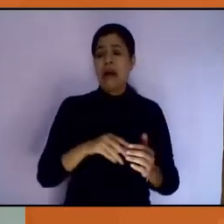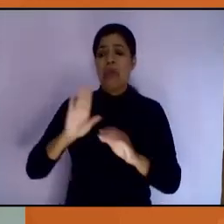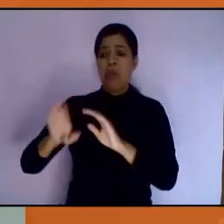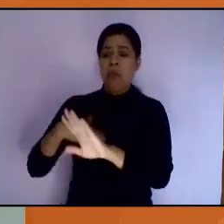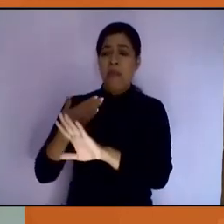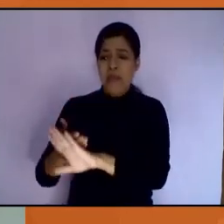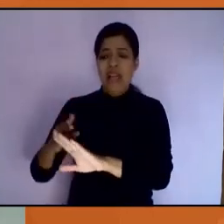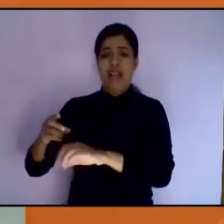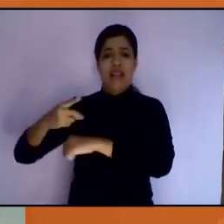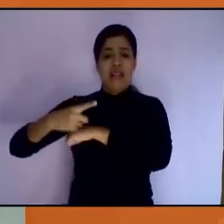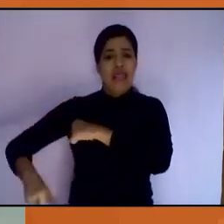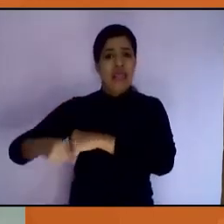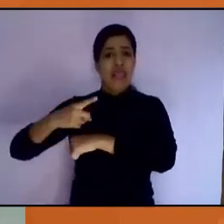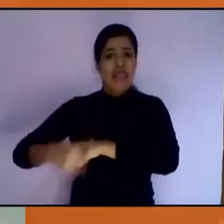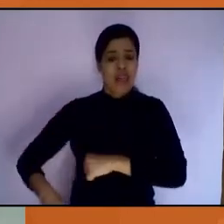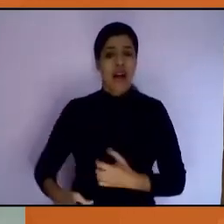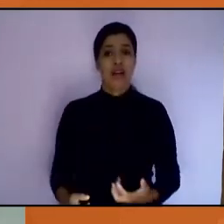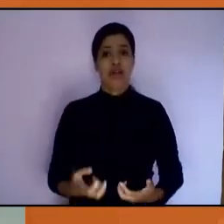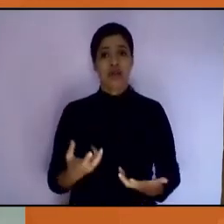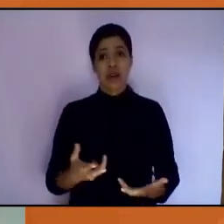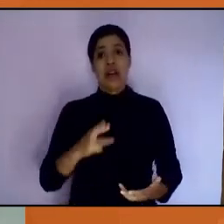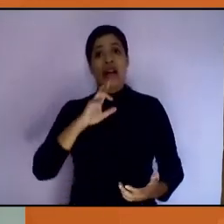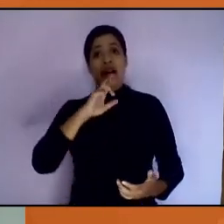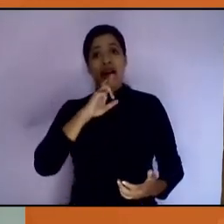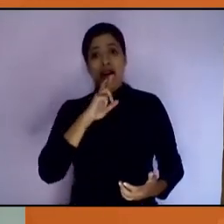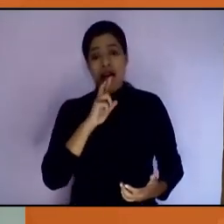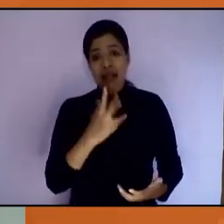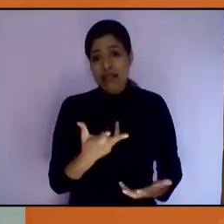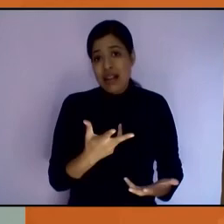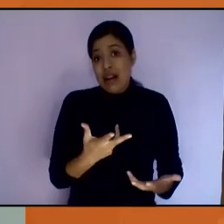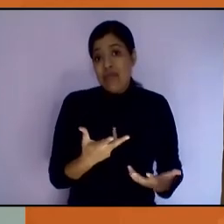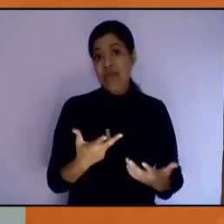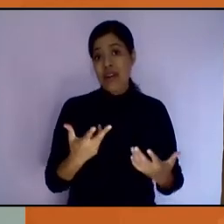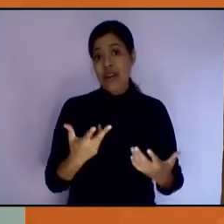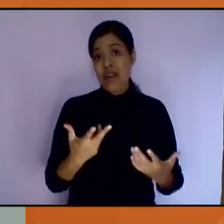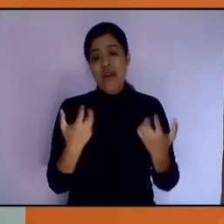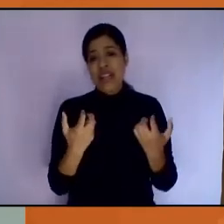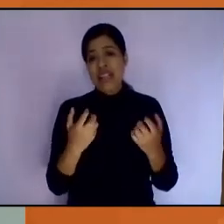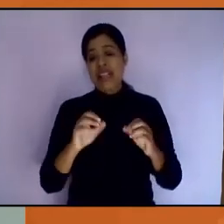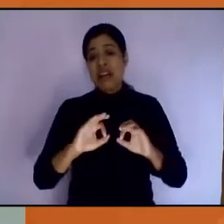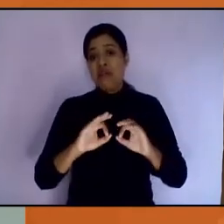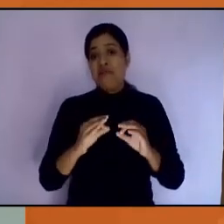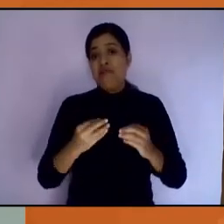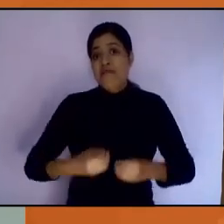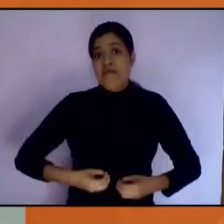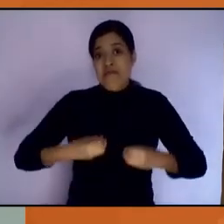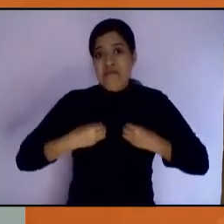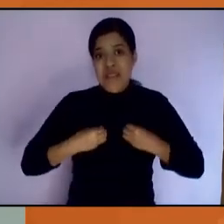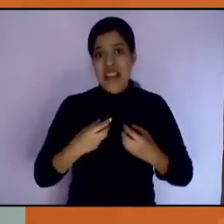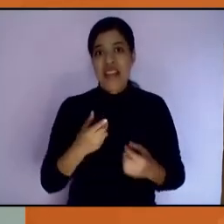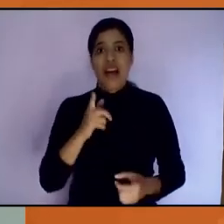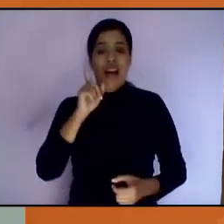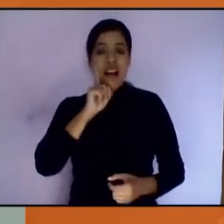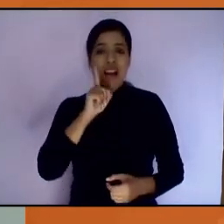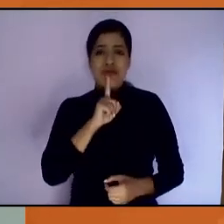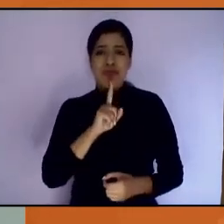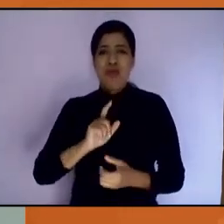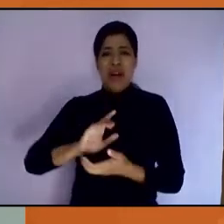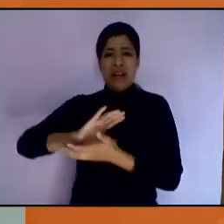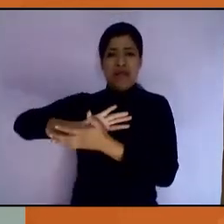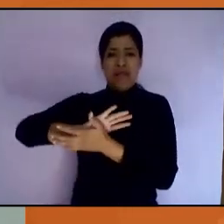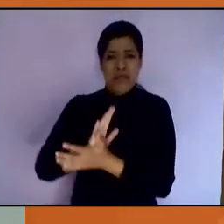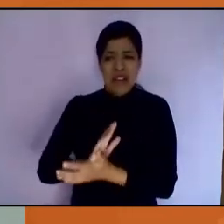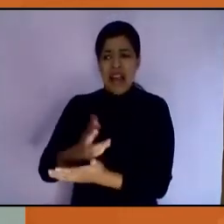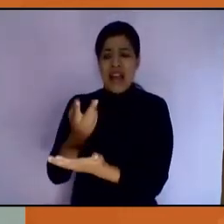esto, hasta en los mejores escenarios, las mujeres han sido sometidas a dobles